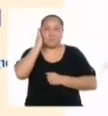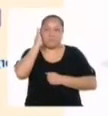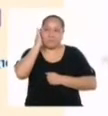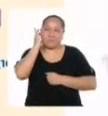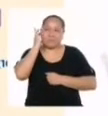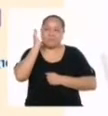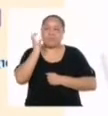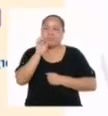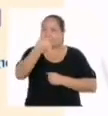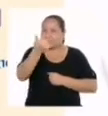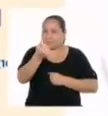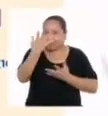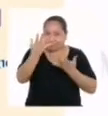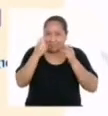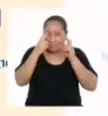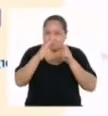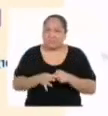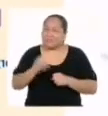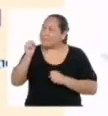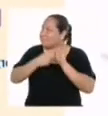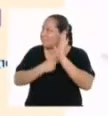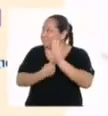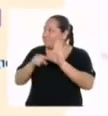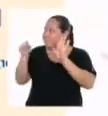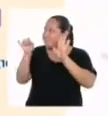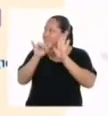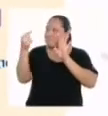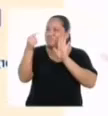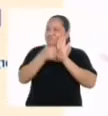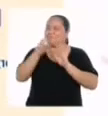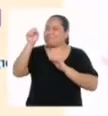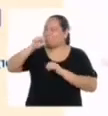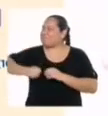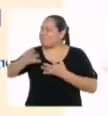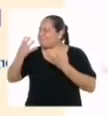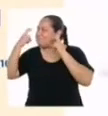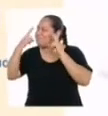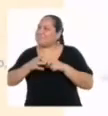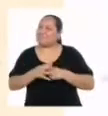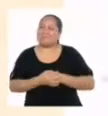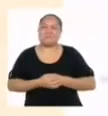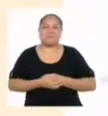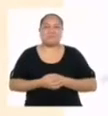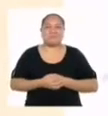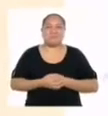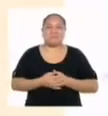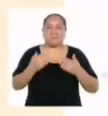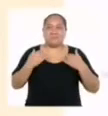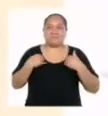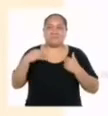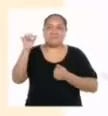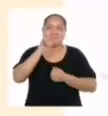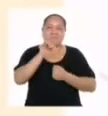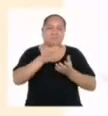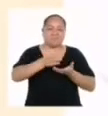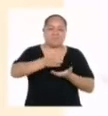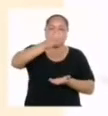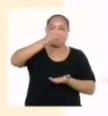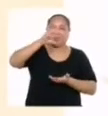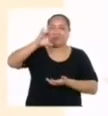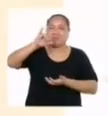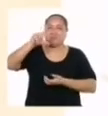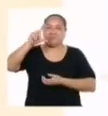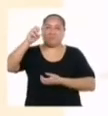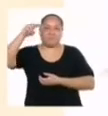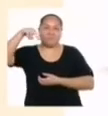más. ¿Quieres verlo? ¿Con una presentación así? Claro que sí profesor. De acuerdo. Tenemos el mismo diseño de